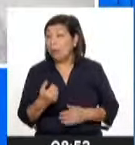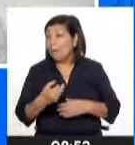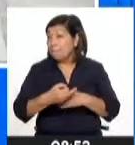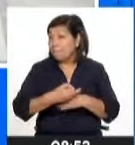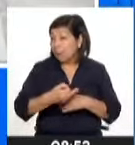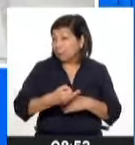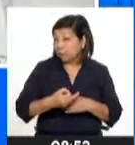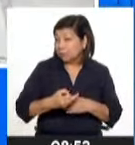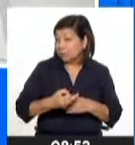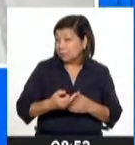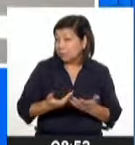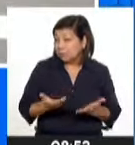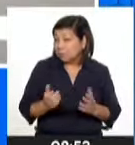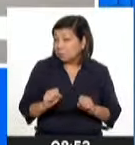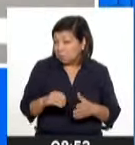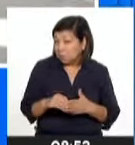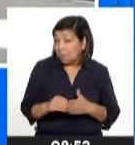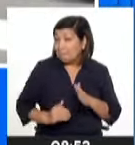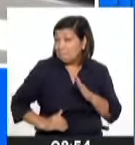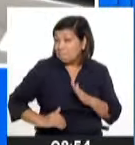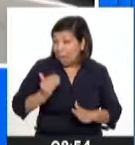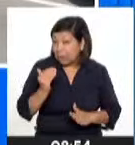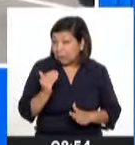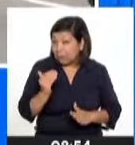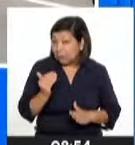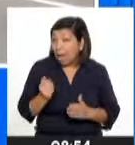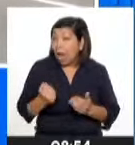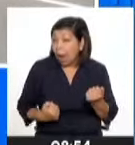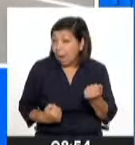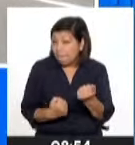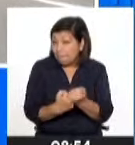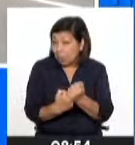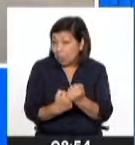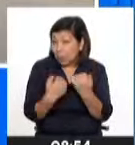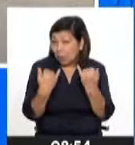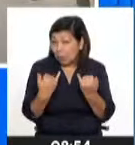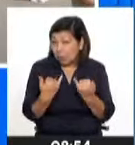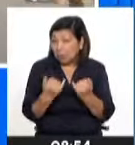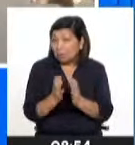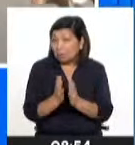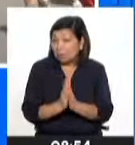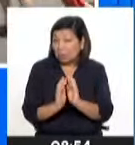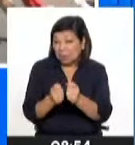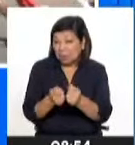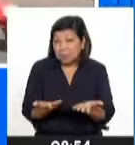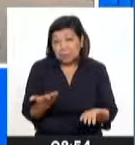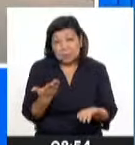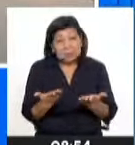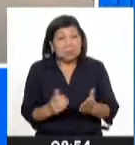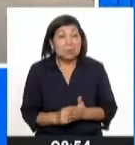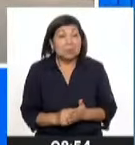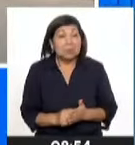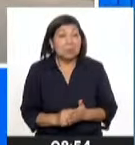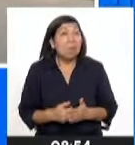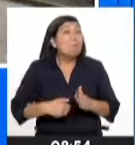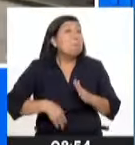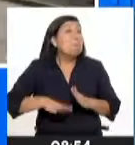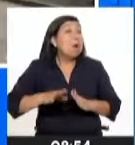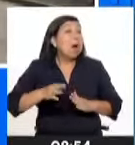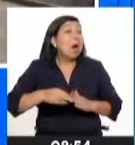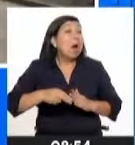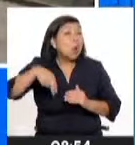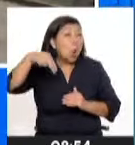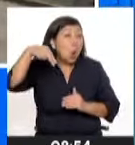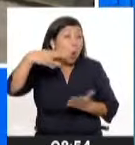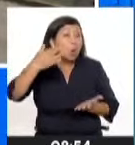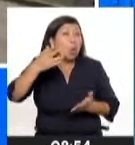particular se haya puesto mayor atención respecto a este beneficio? De repente, algunas regiones del norte del